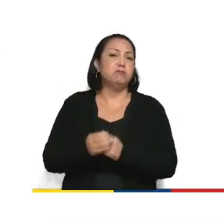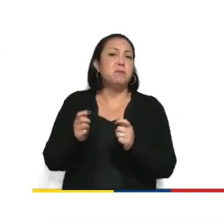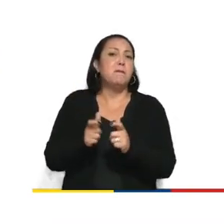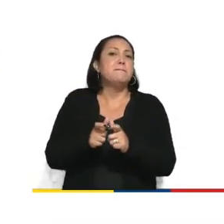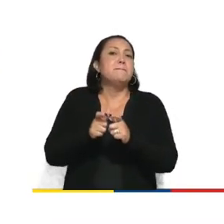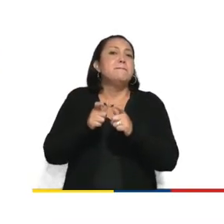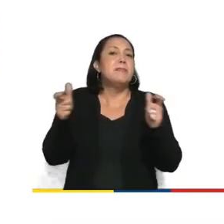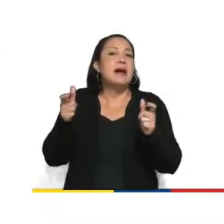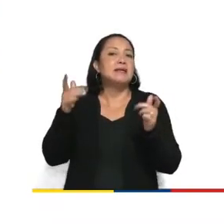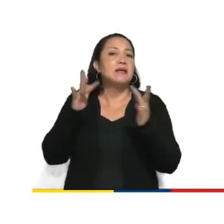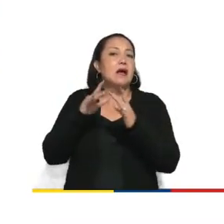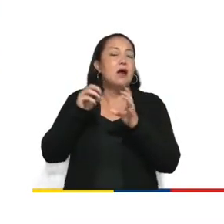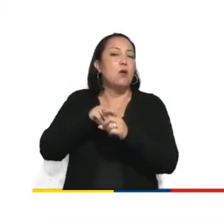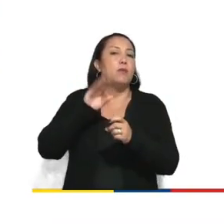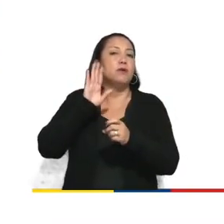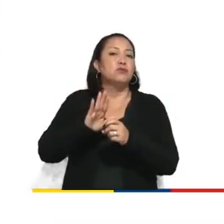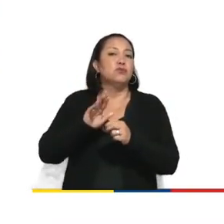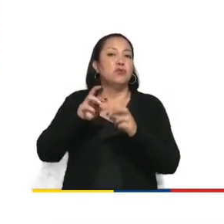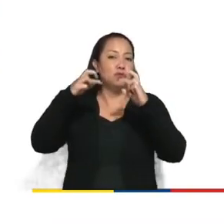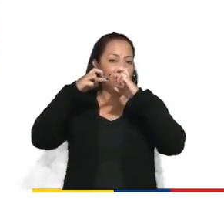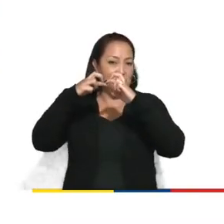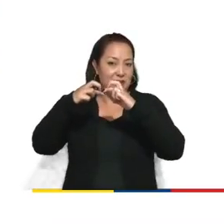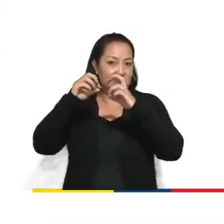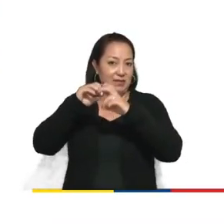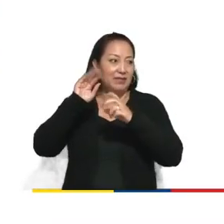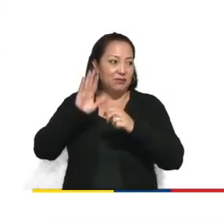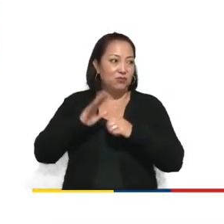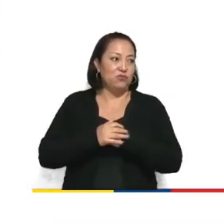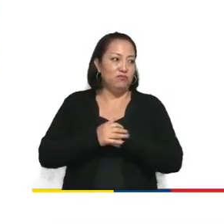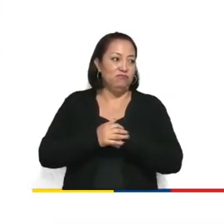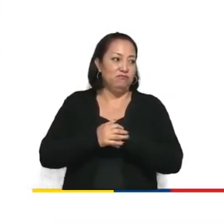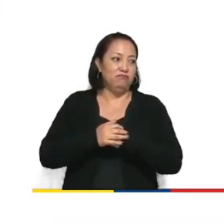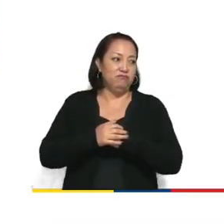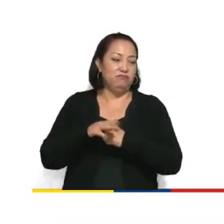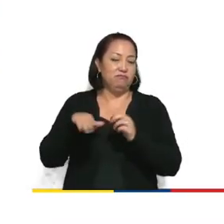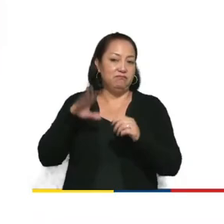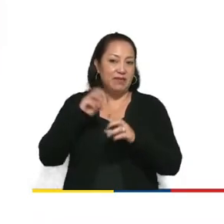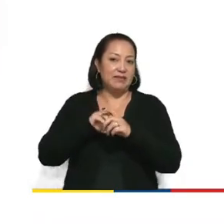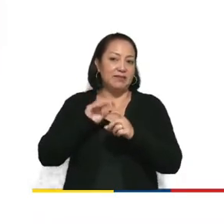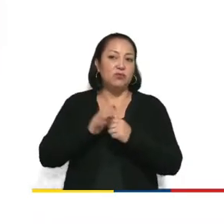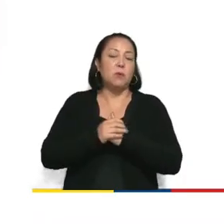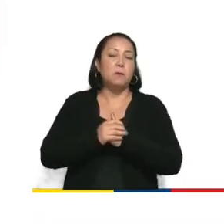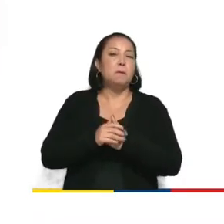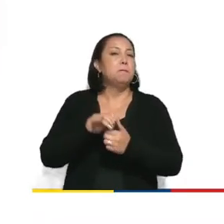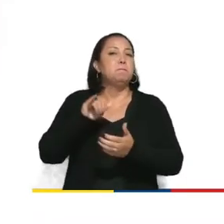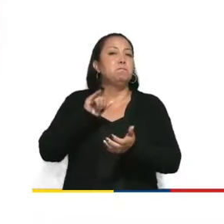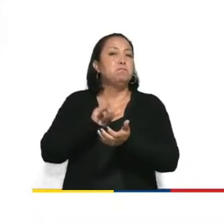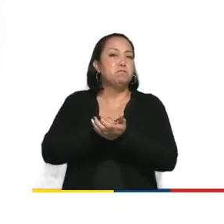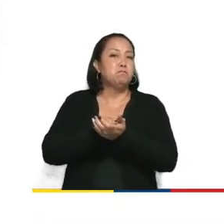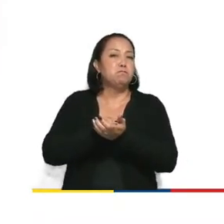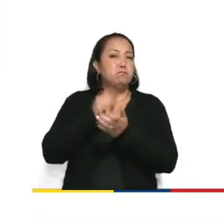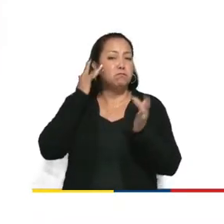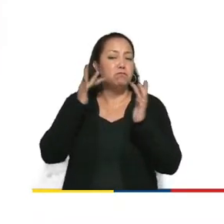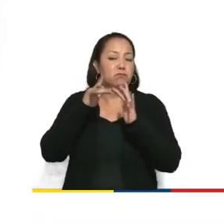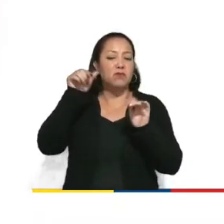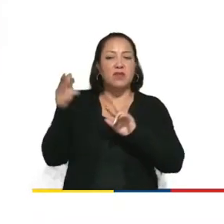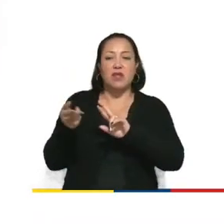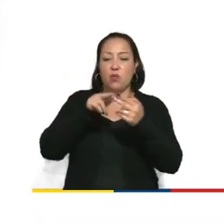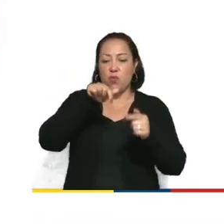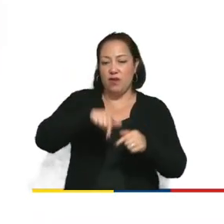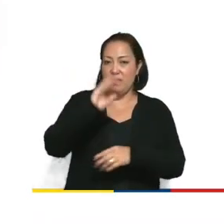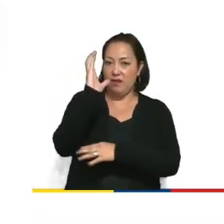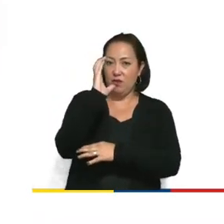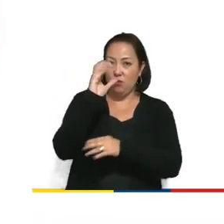pertenecen a Meta, a la compañía Meta. Y esto ocurre de manera similar en Colombia, en donde tenemos